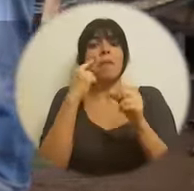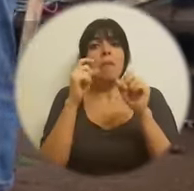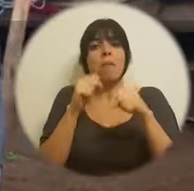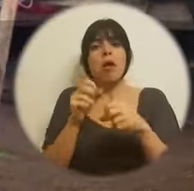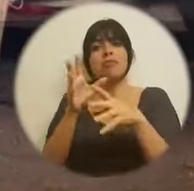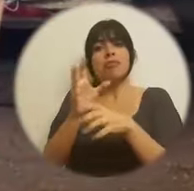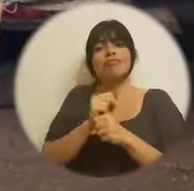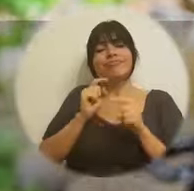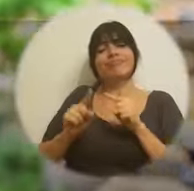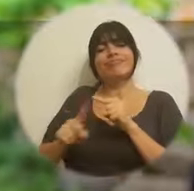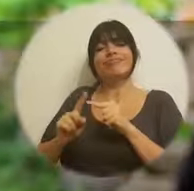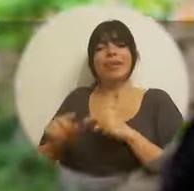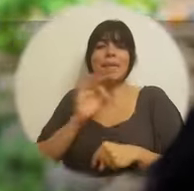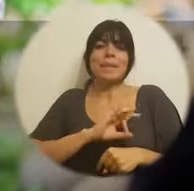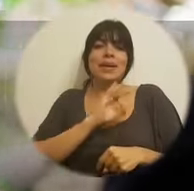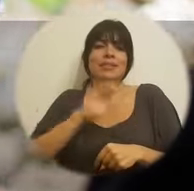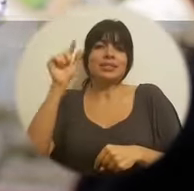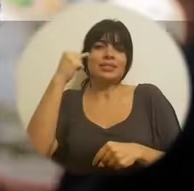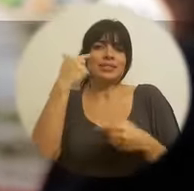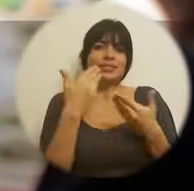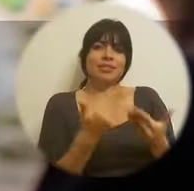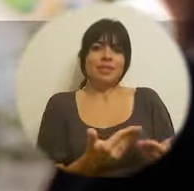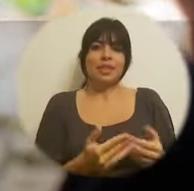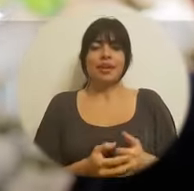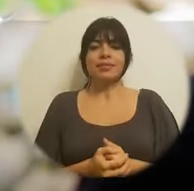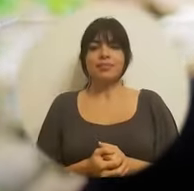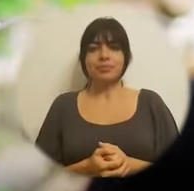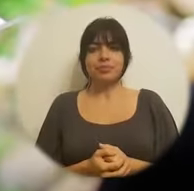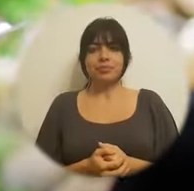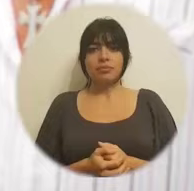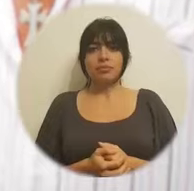para acceder a los diferentes beneficios del estado.